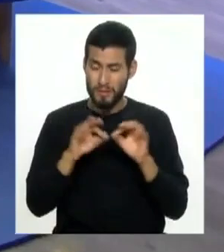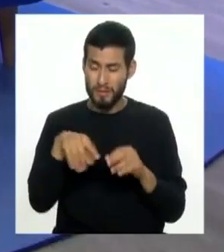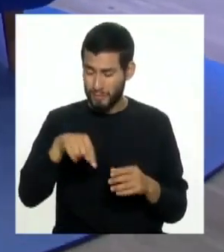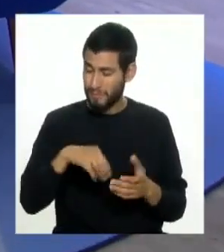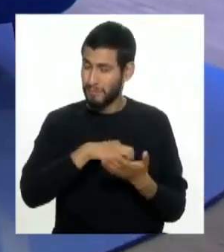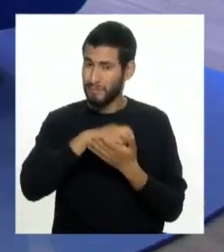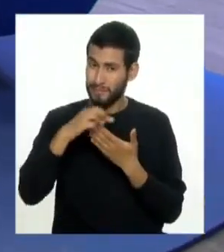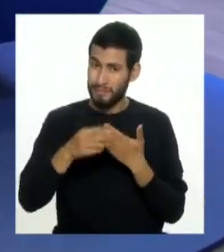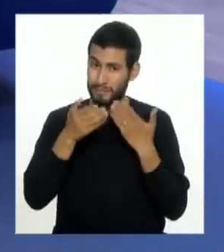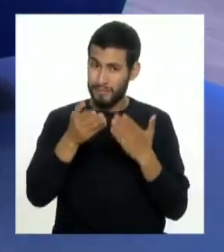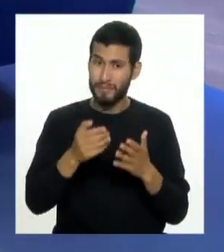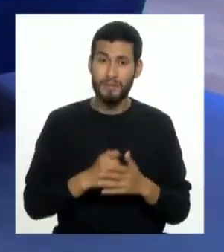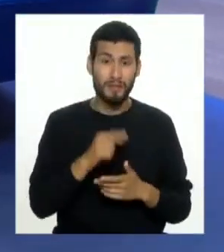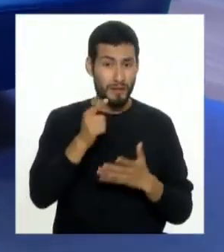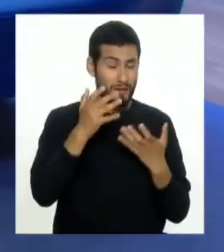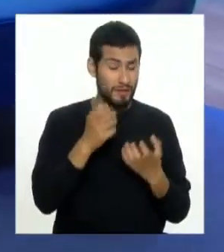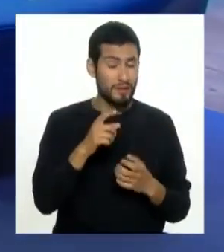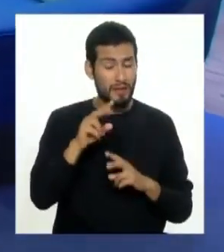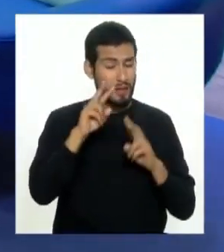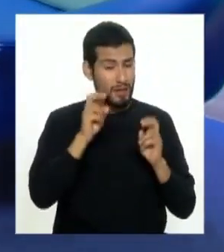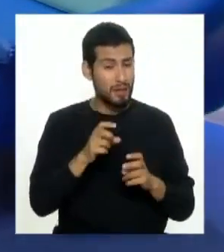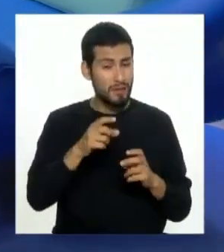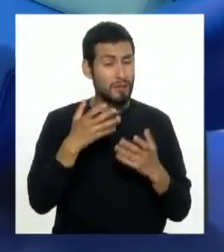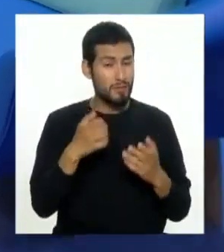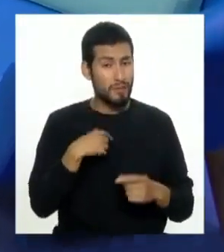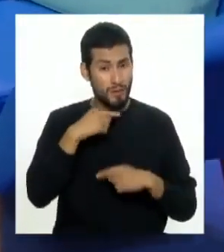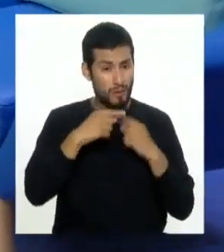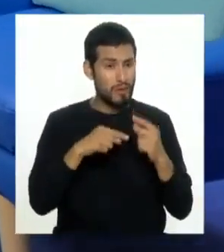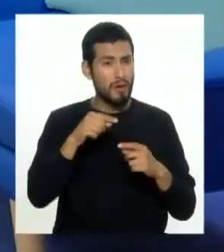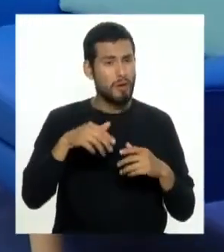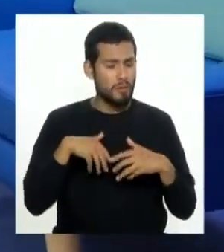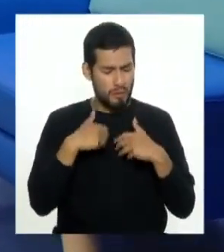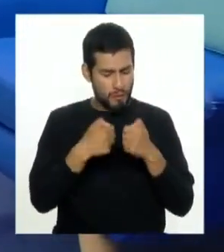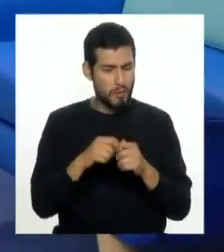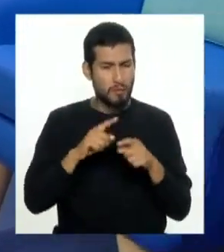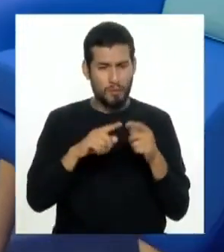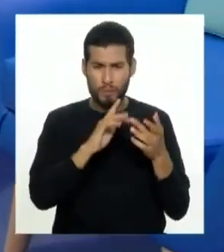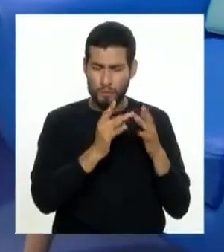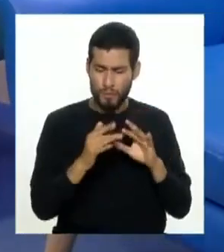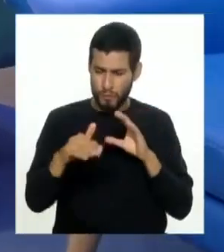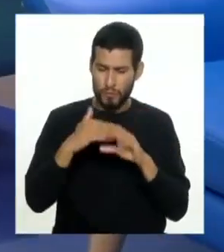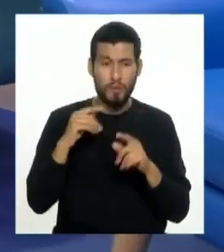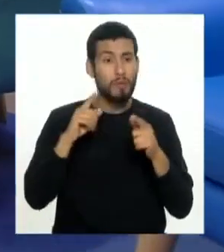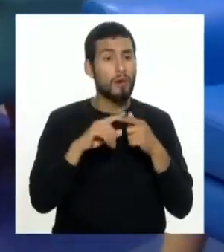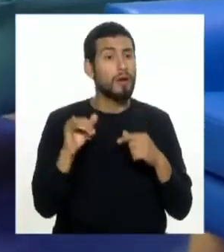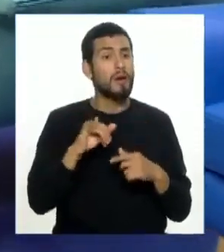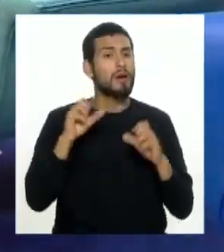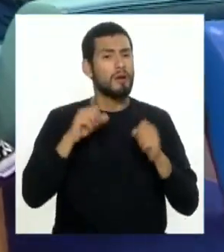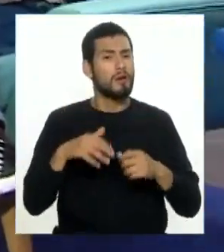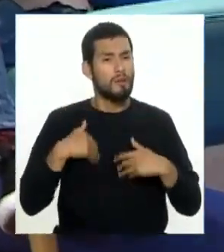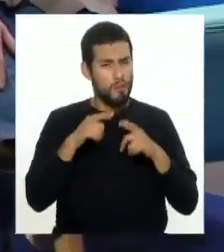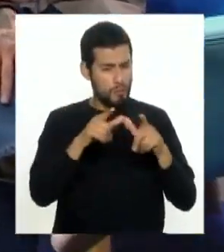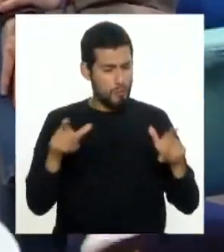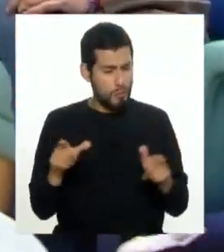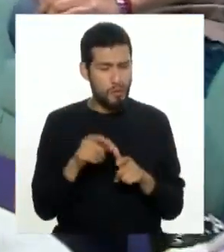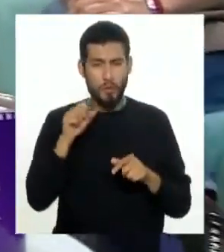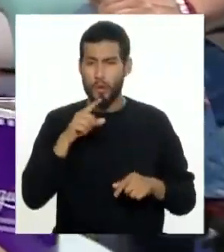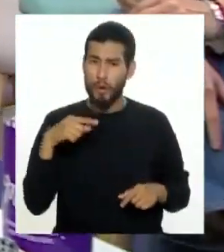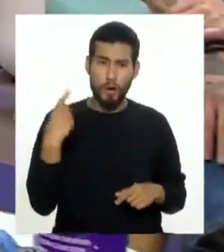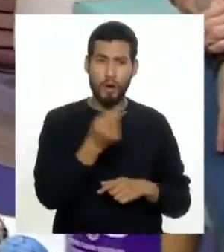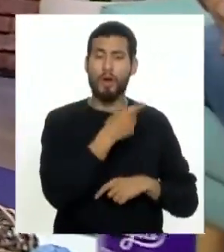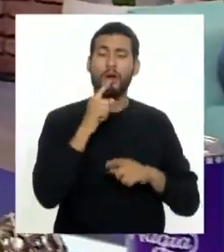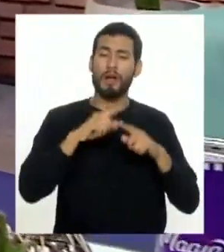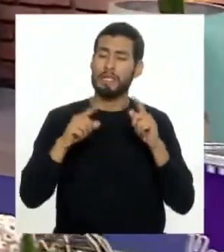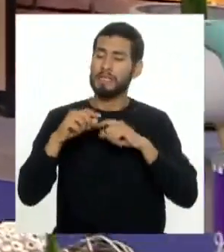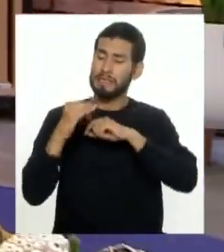este programa. Si quieren algún tema que lo tratemos, nos pueden escribir a nuestras redes sociales, pero también queremos ser el espacio para que todas las